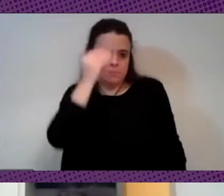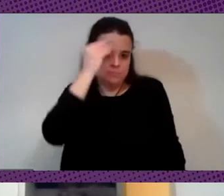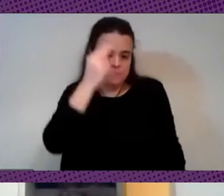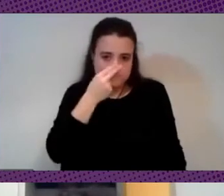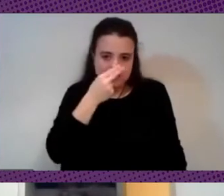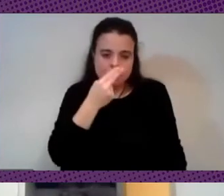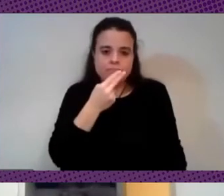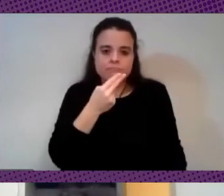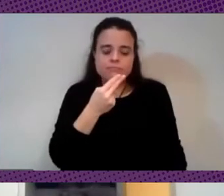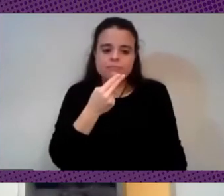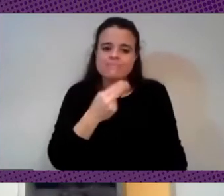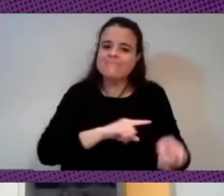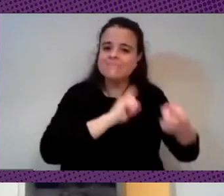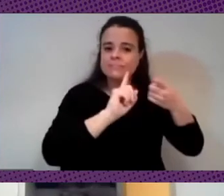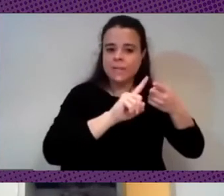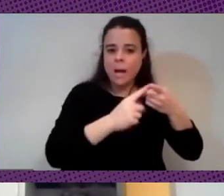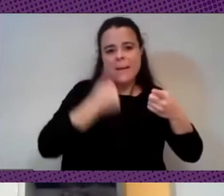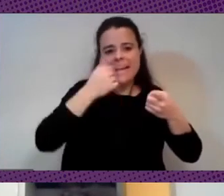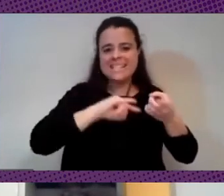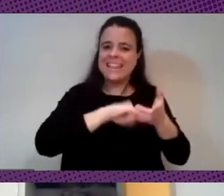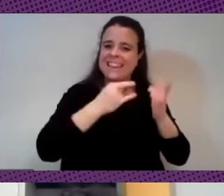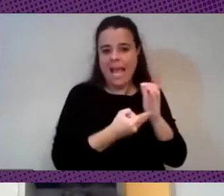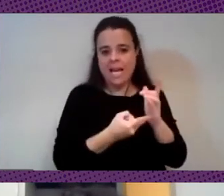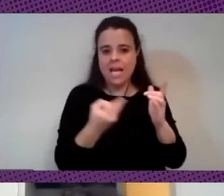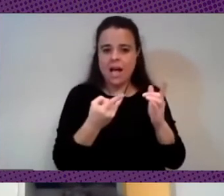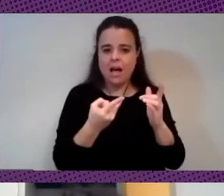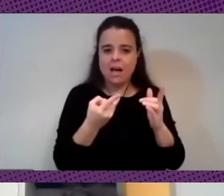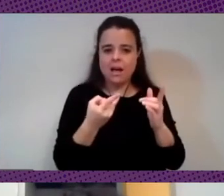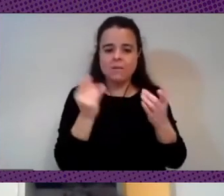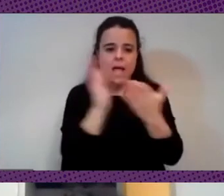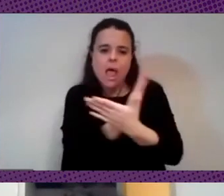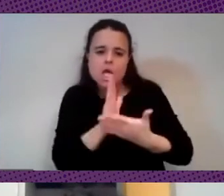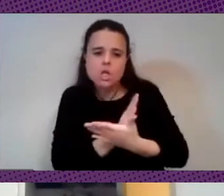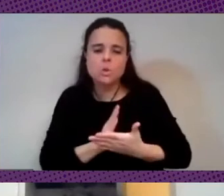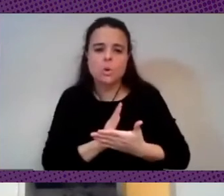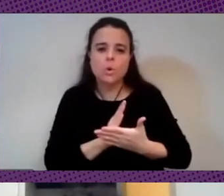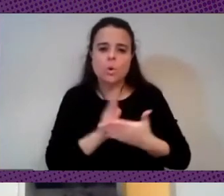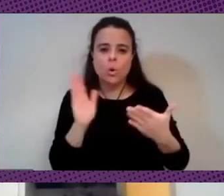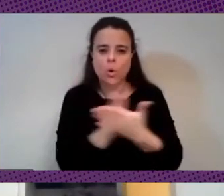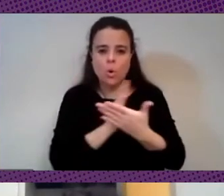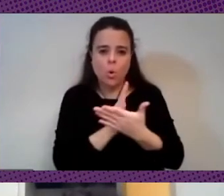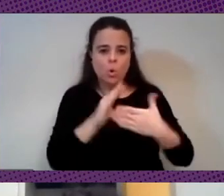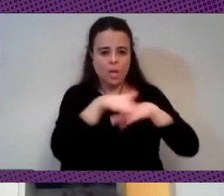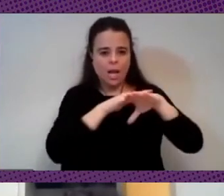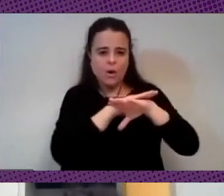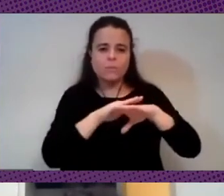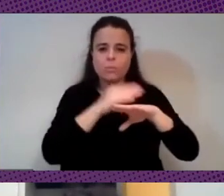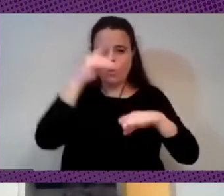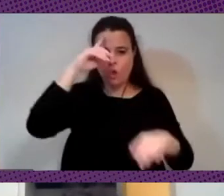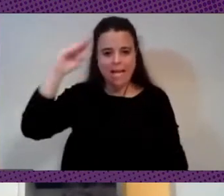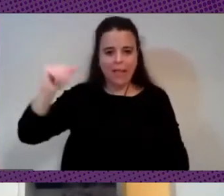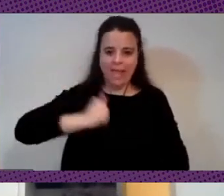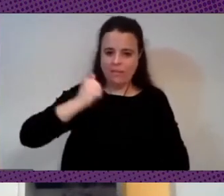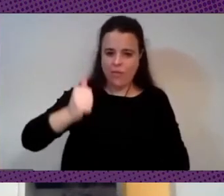tenemos una visión que es técnica una visión que es capaz de escrutar el algoritmo es capaz de coger que es el machine learning que es la inteligencia artificial es decir